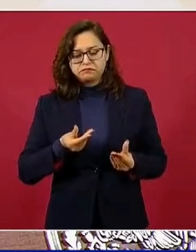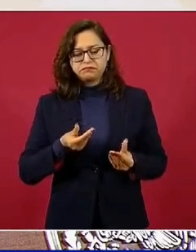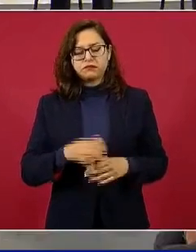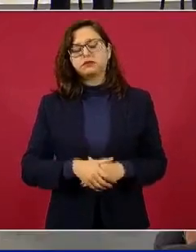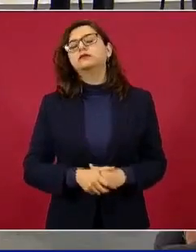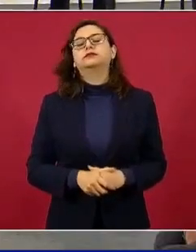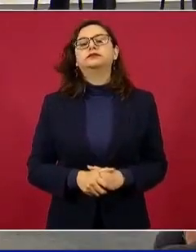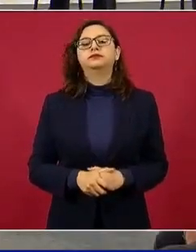Y ya, por último, Presidente…